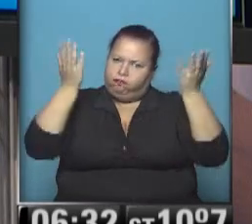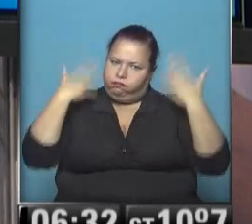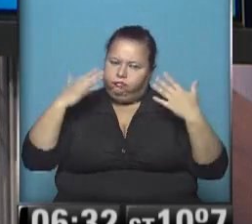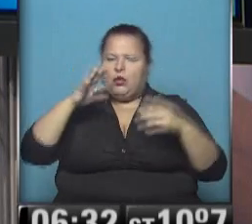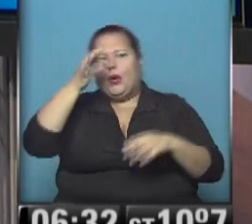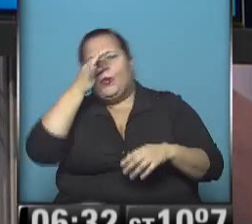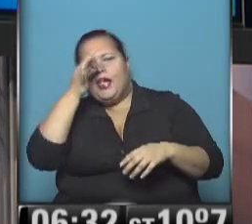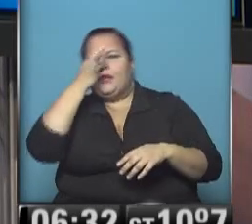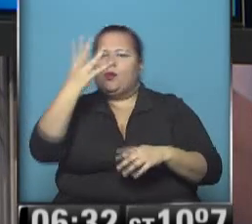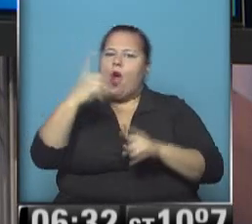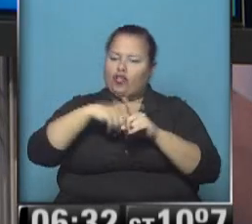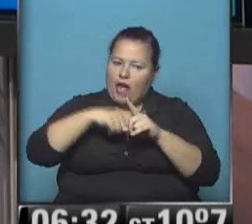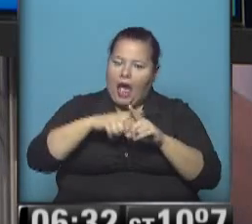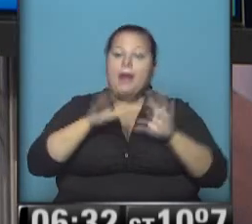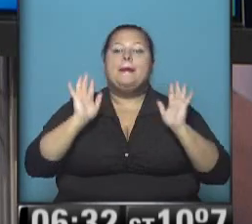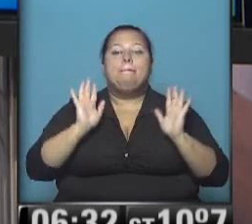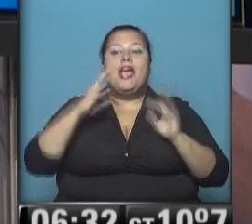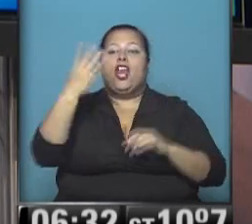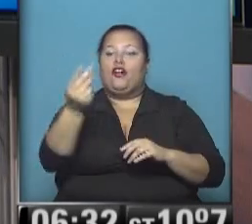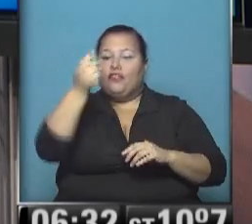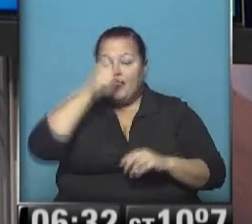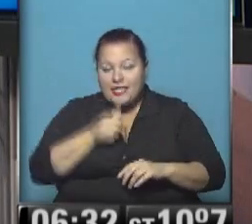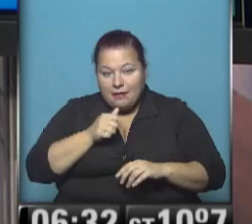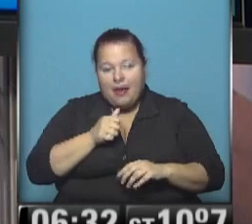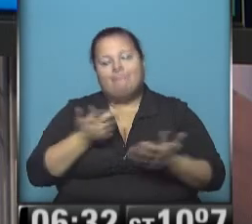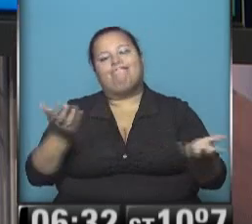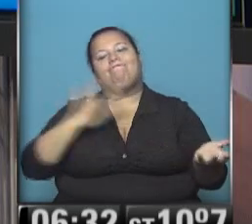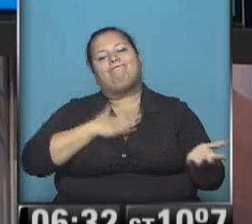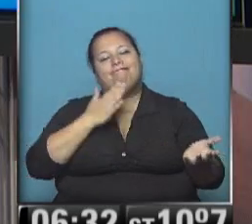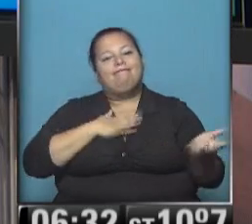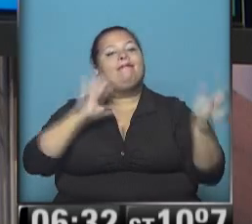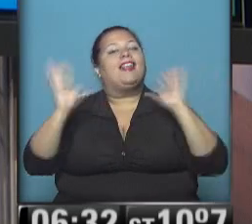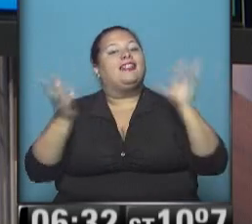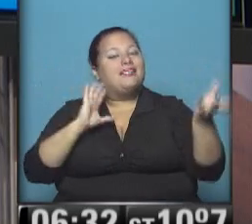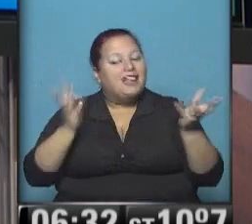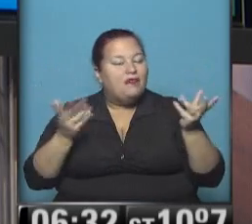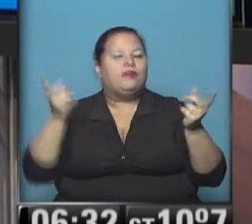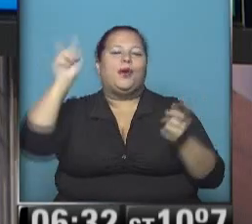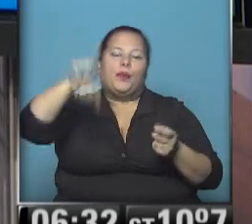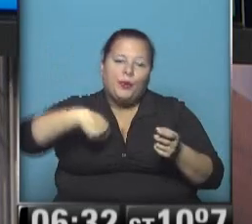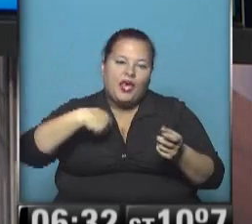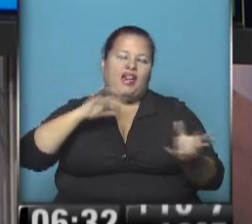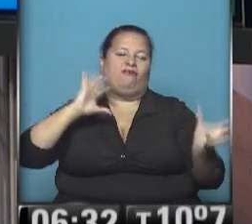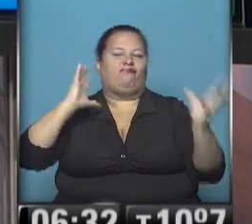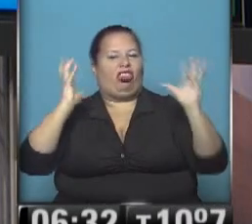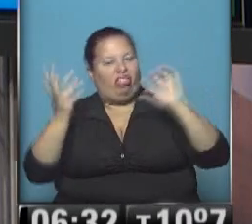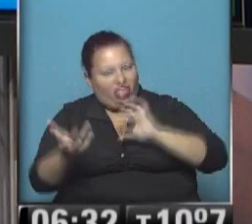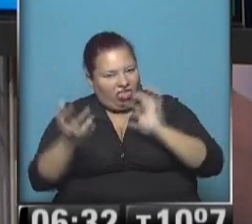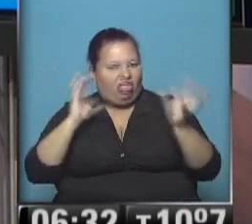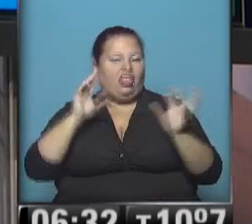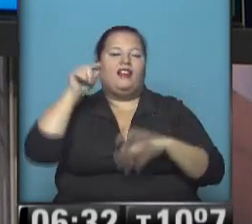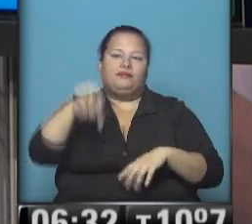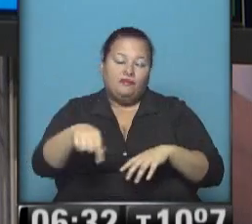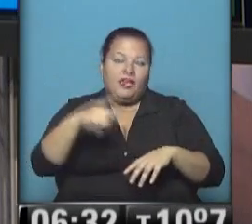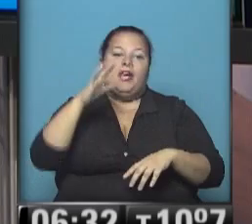del orden de los 20 a 24 grados pero hacia el fin de semana, lamentablemente, las condiciones meteorológicas comenzarán a inestabilizarse, allí